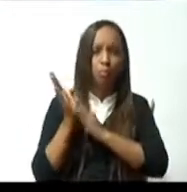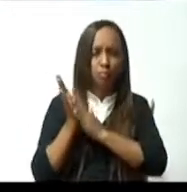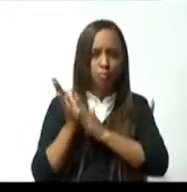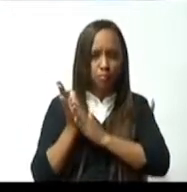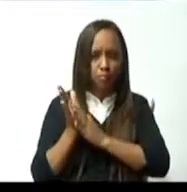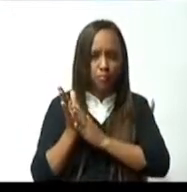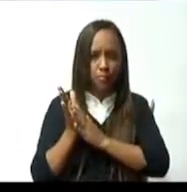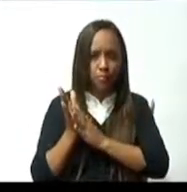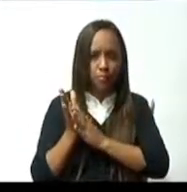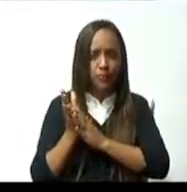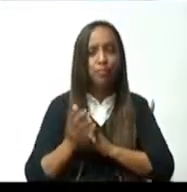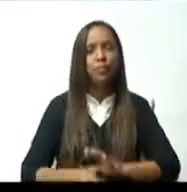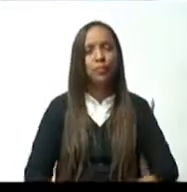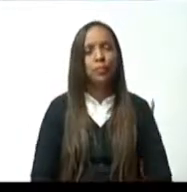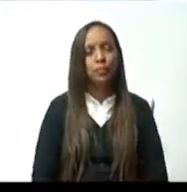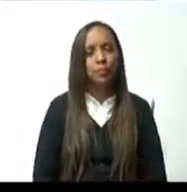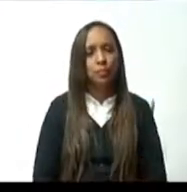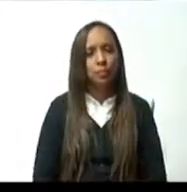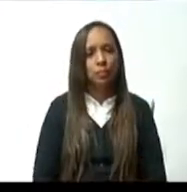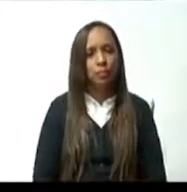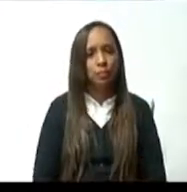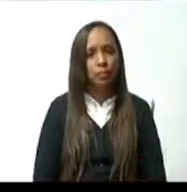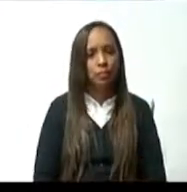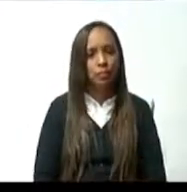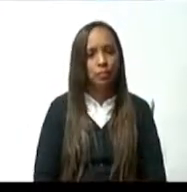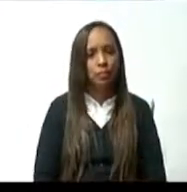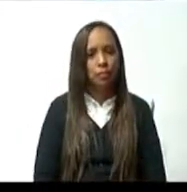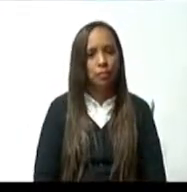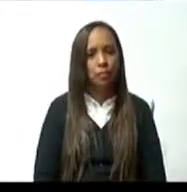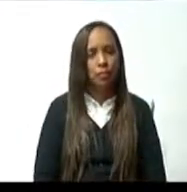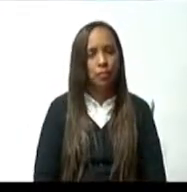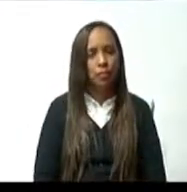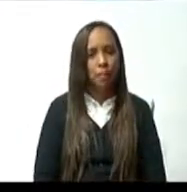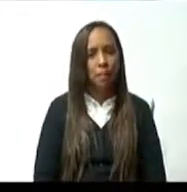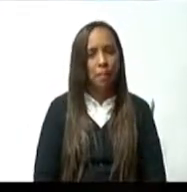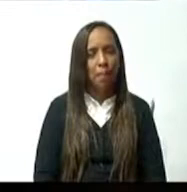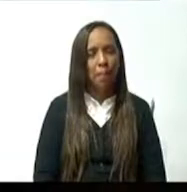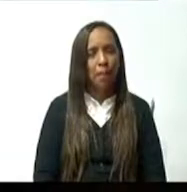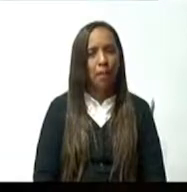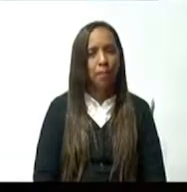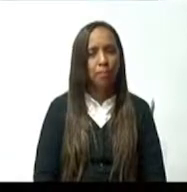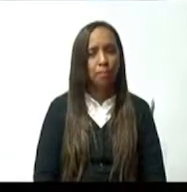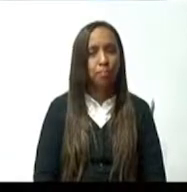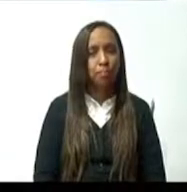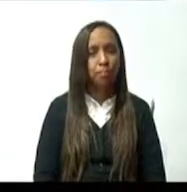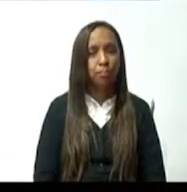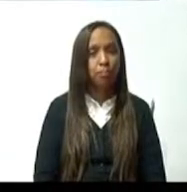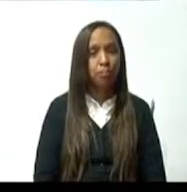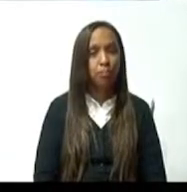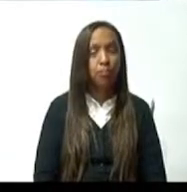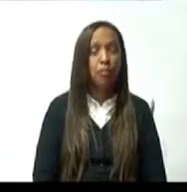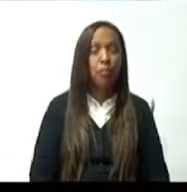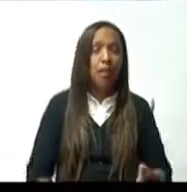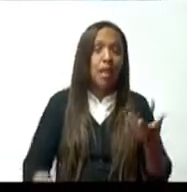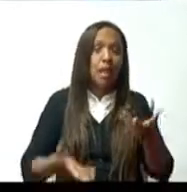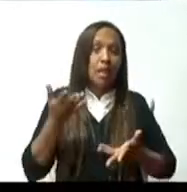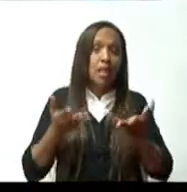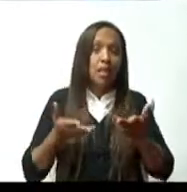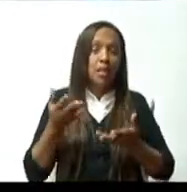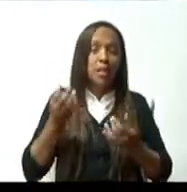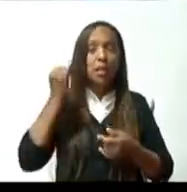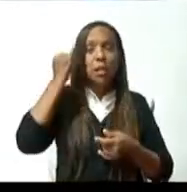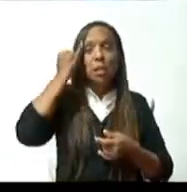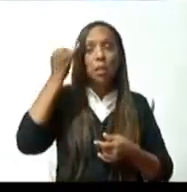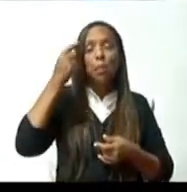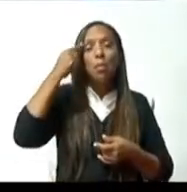porque supuestamente di que no habían que invertirlo y no iban a tener tiempo. Pero hay 714 escuelas que están